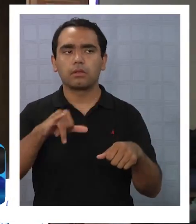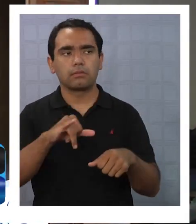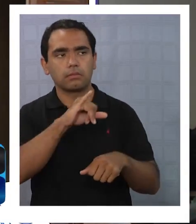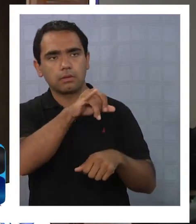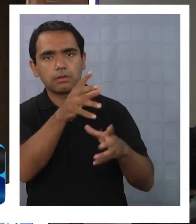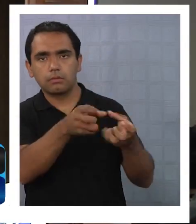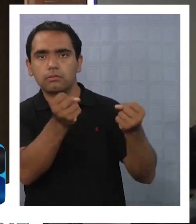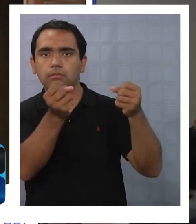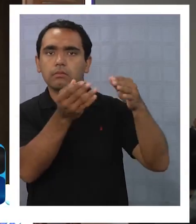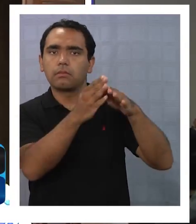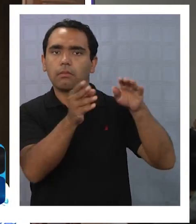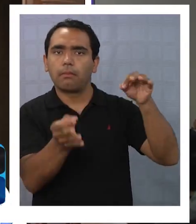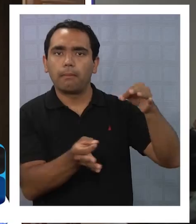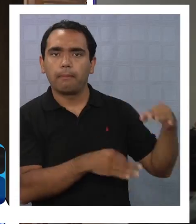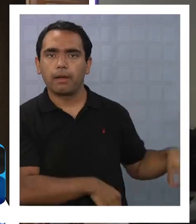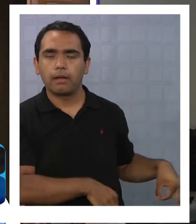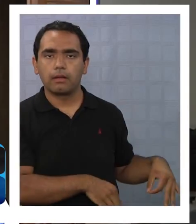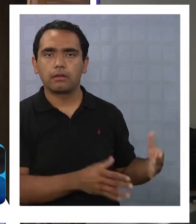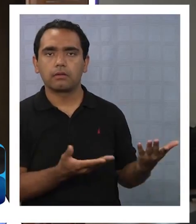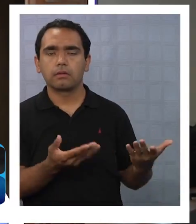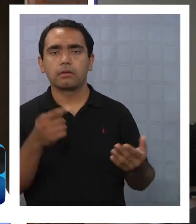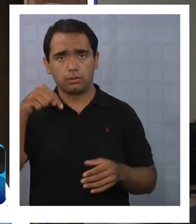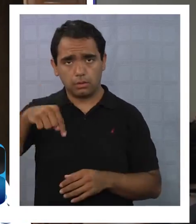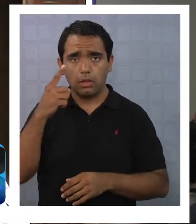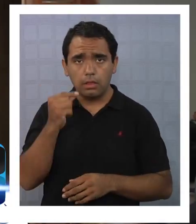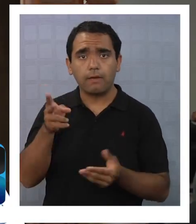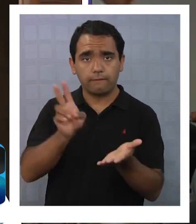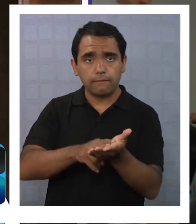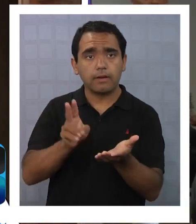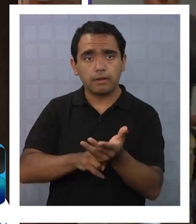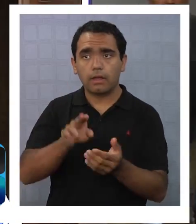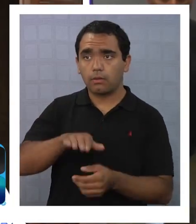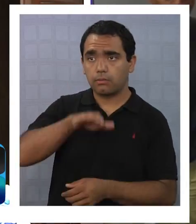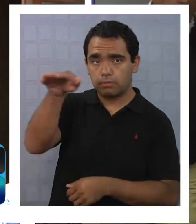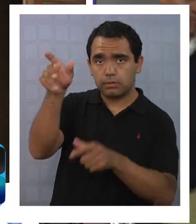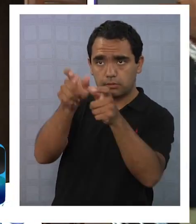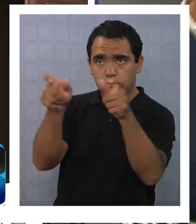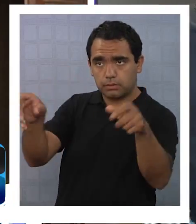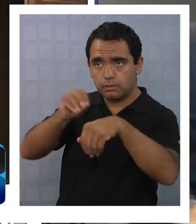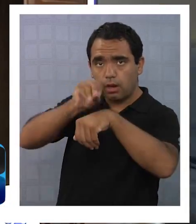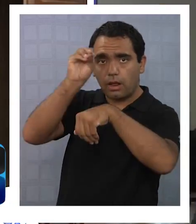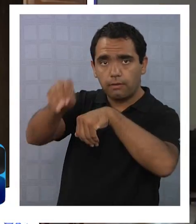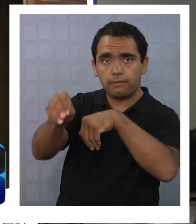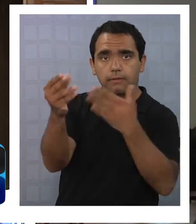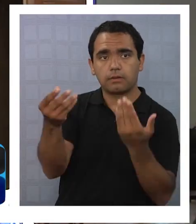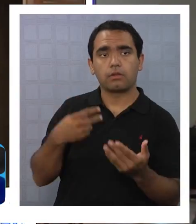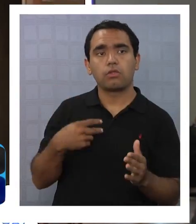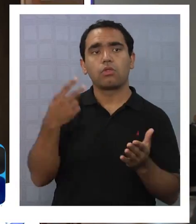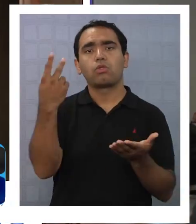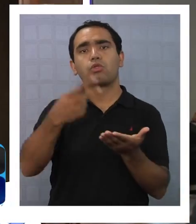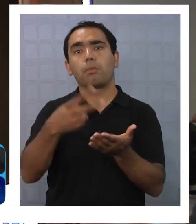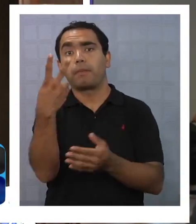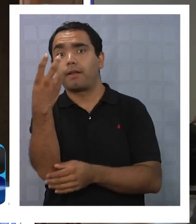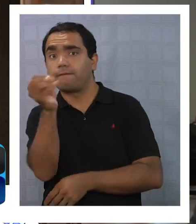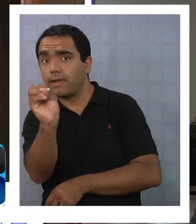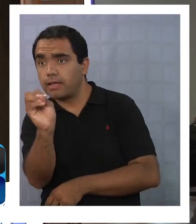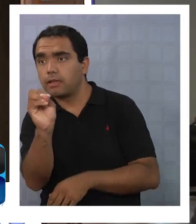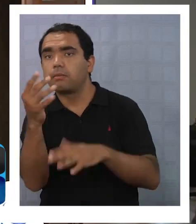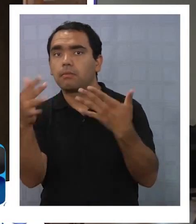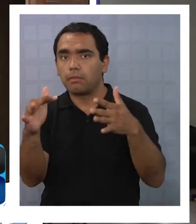y hoy día, es verdad, hay que decirle al agente de auspicio que para el 2020 recién va a tener el hospital